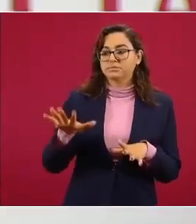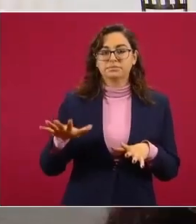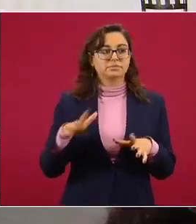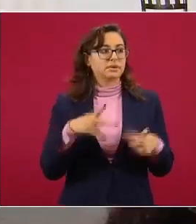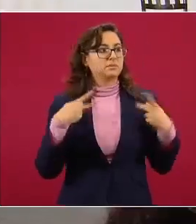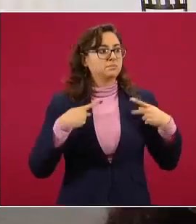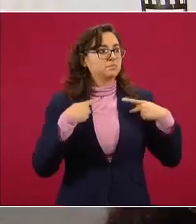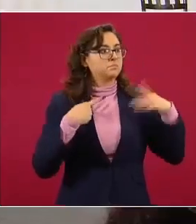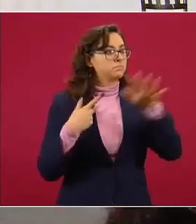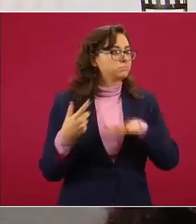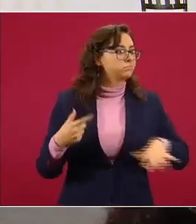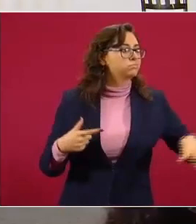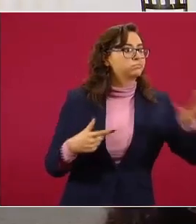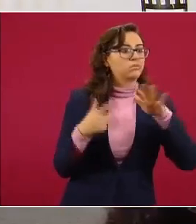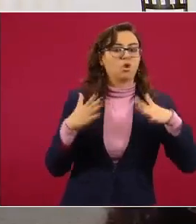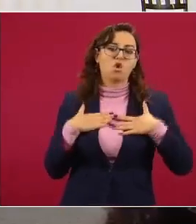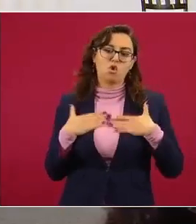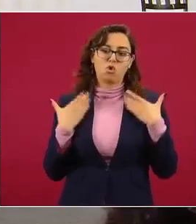texto